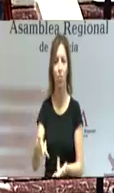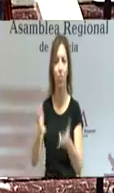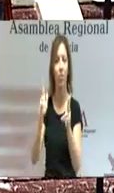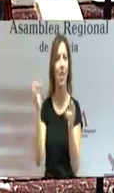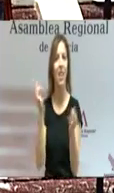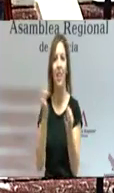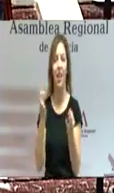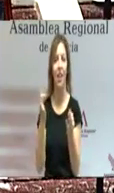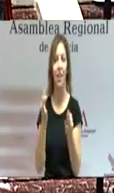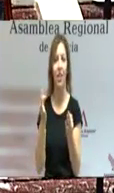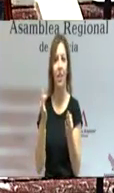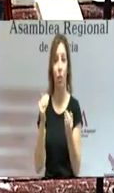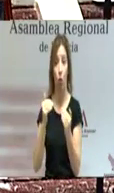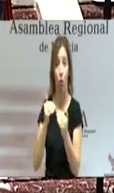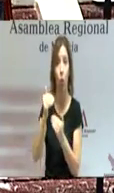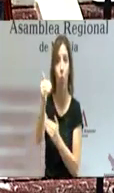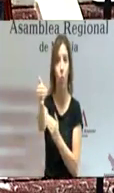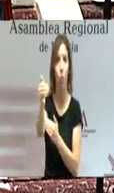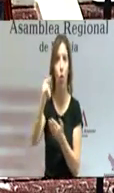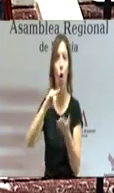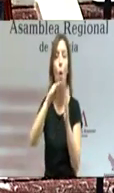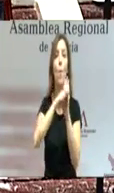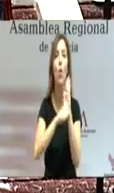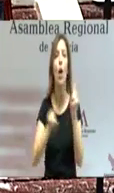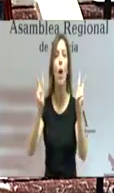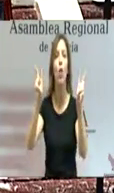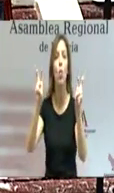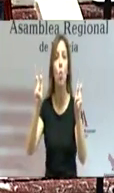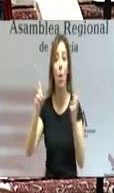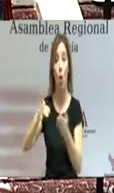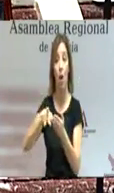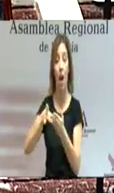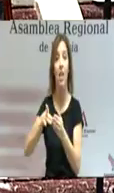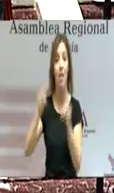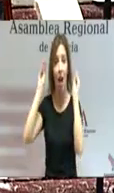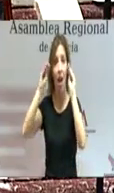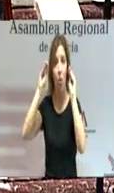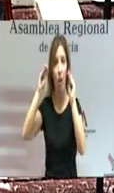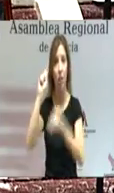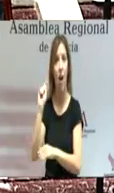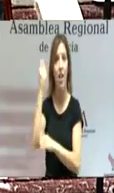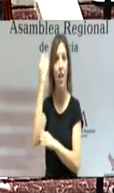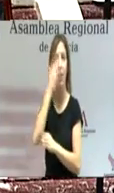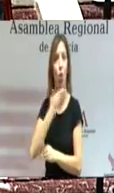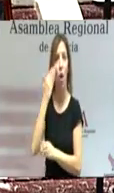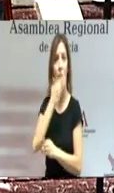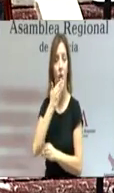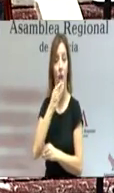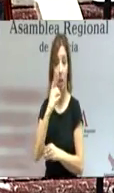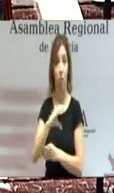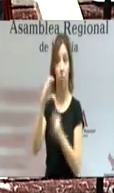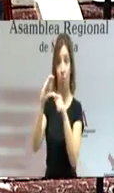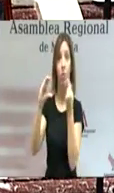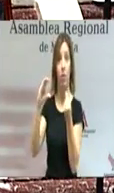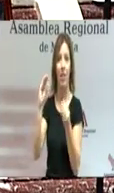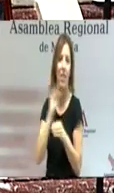proyectando nuevos programas en ese gran objetivo de la calidad educativa y del éxito escolar. Con esto, se han podido conceder